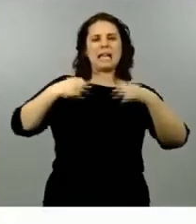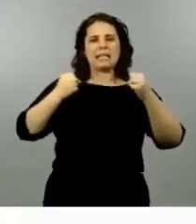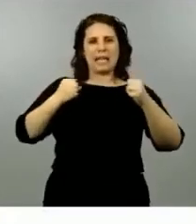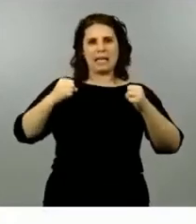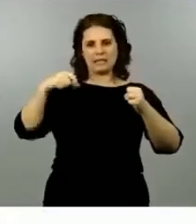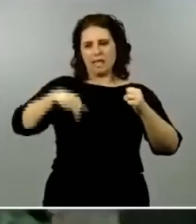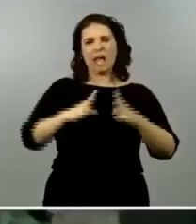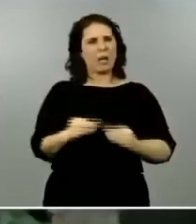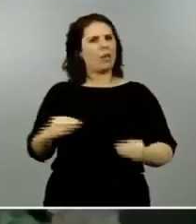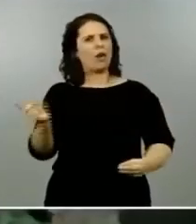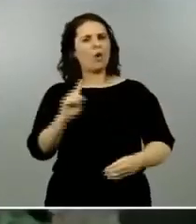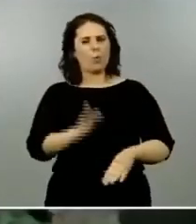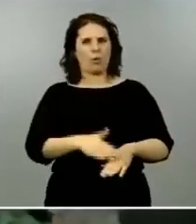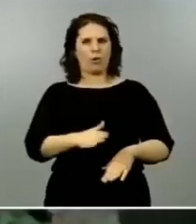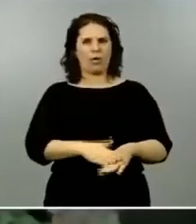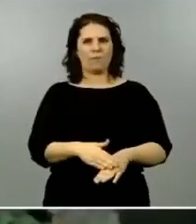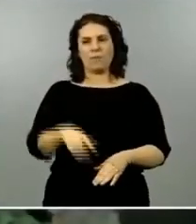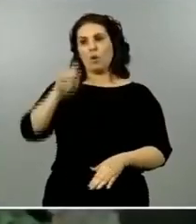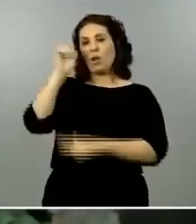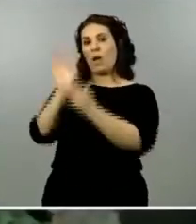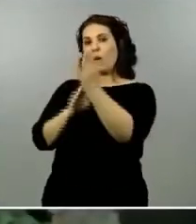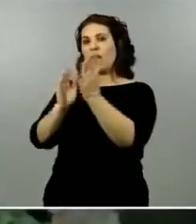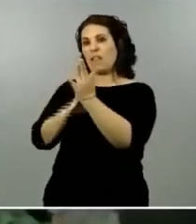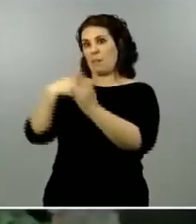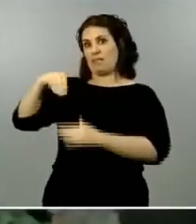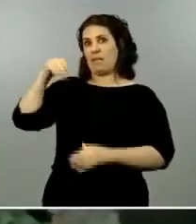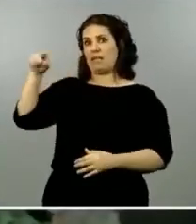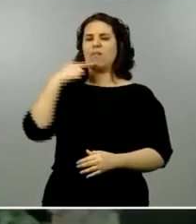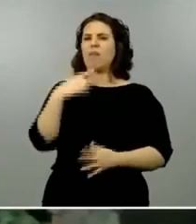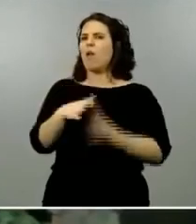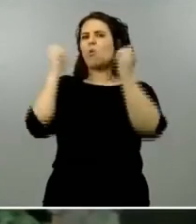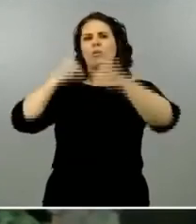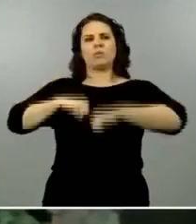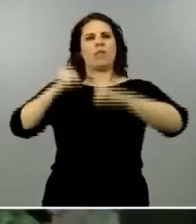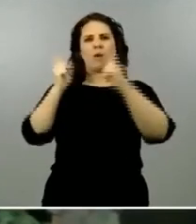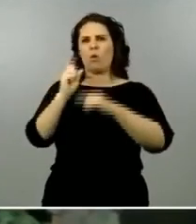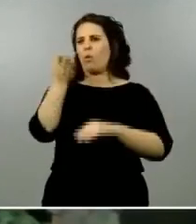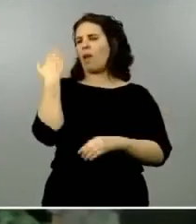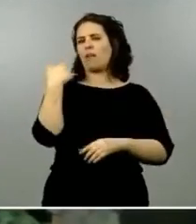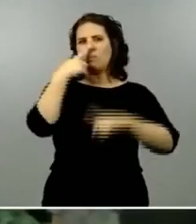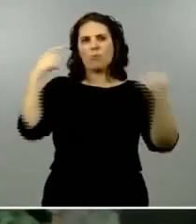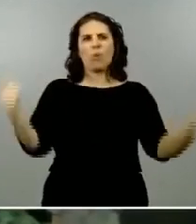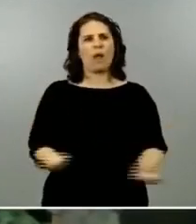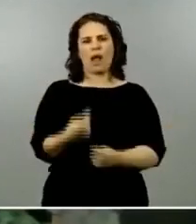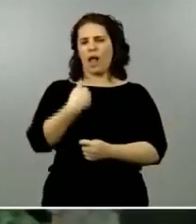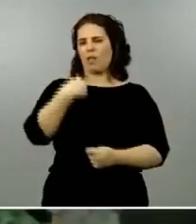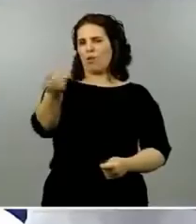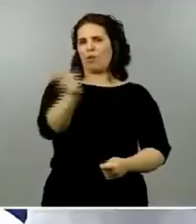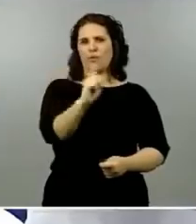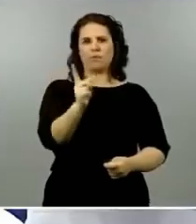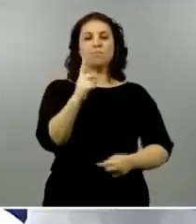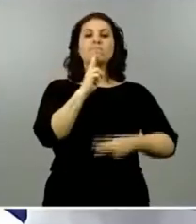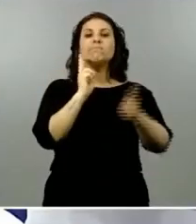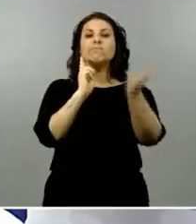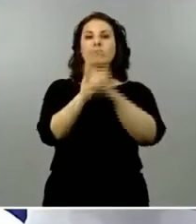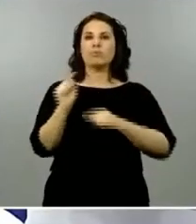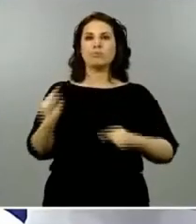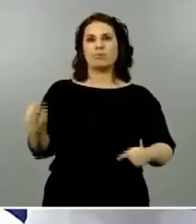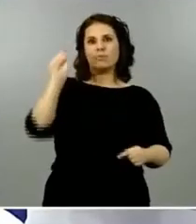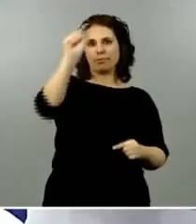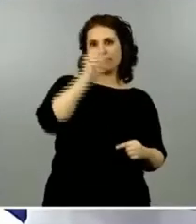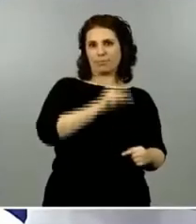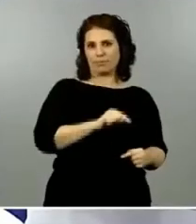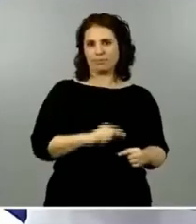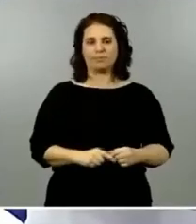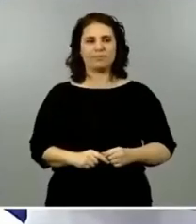valenciana su presidente dice no estar de acuerdo con el mapa publicado ayer no sé qué responde a estos gobiernos autonómicos y después